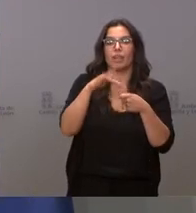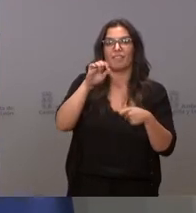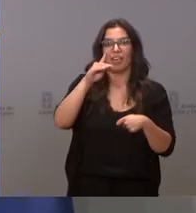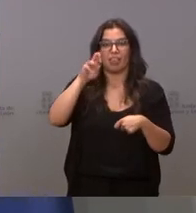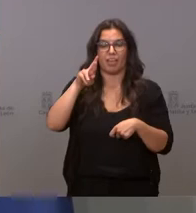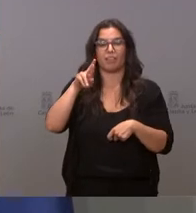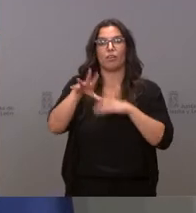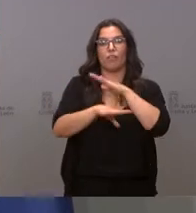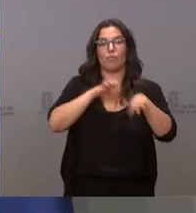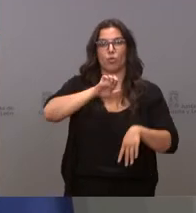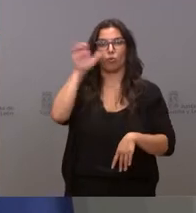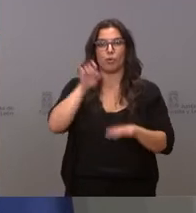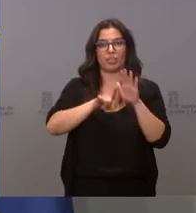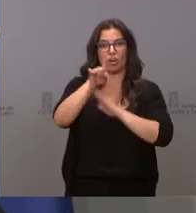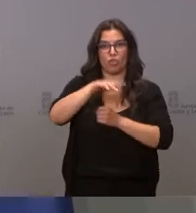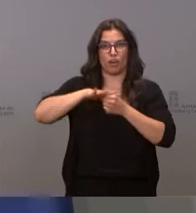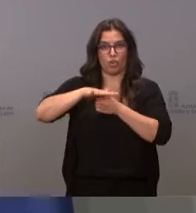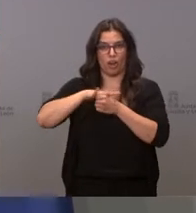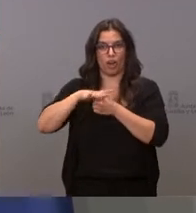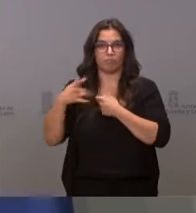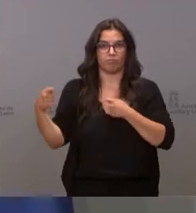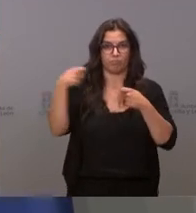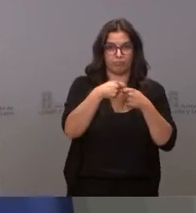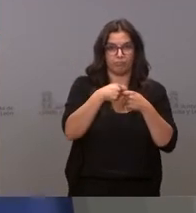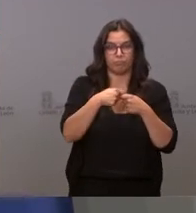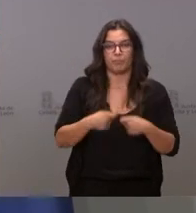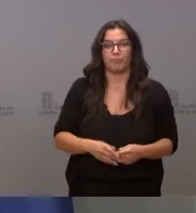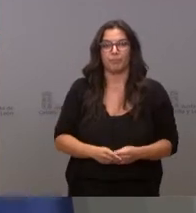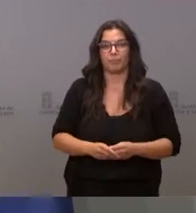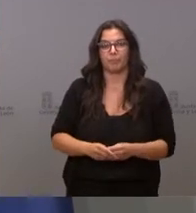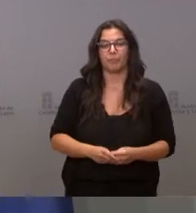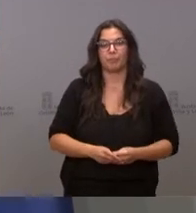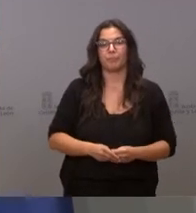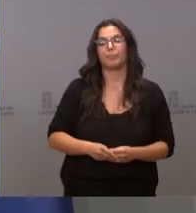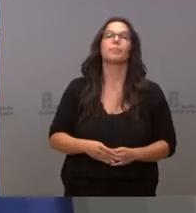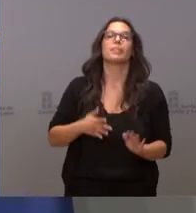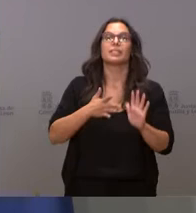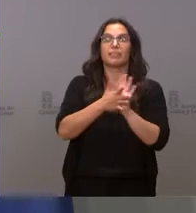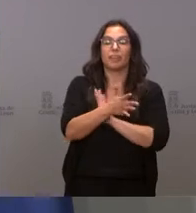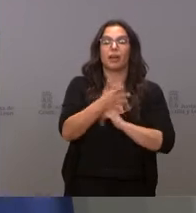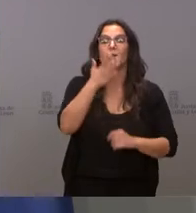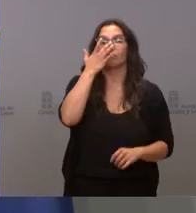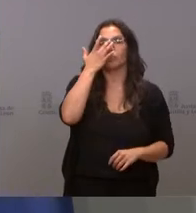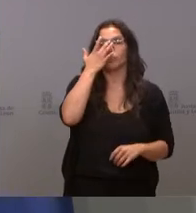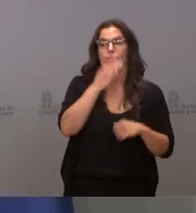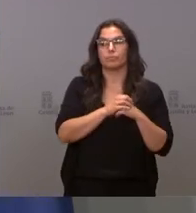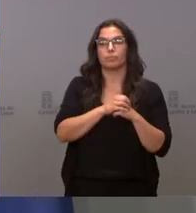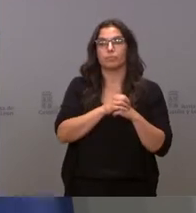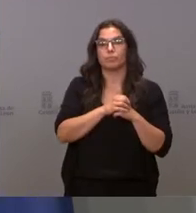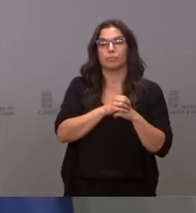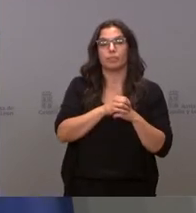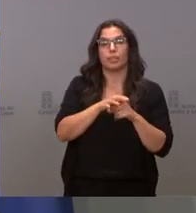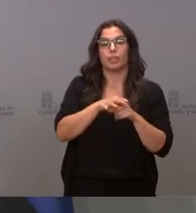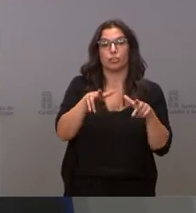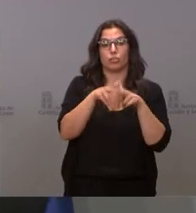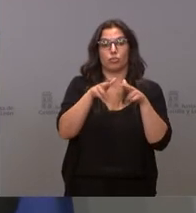el Fondo Europeo de Desarrollo Regional. Se trata de dar respuesta a los nuevos retos de futuro en nuestra sociedad